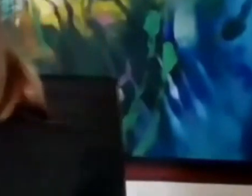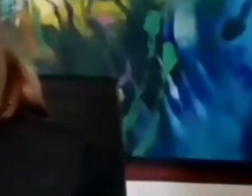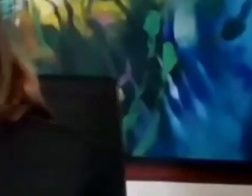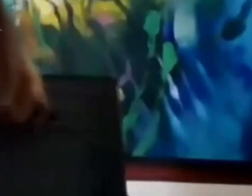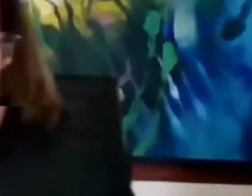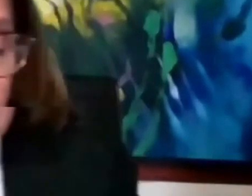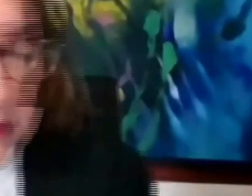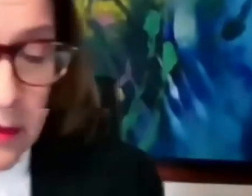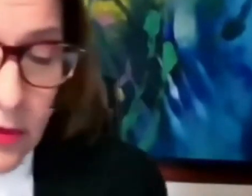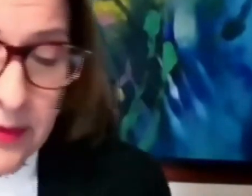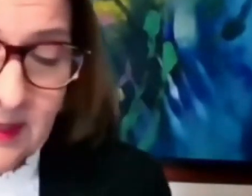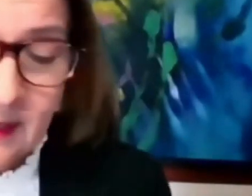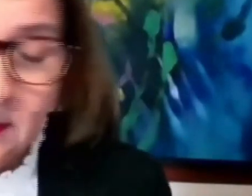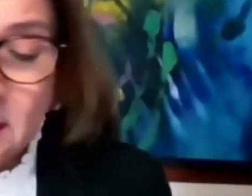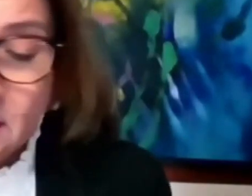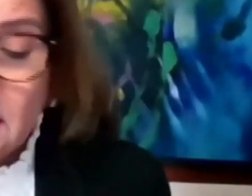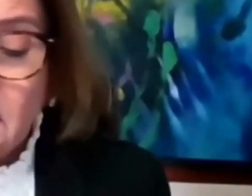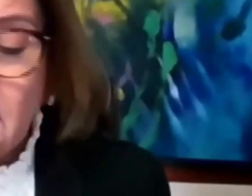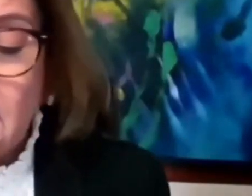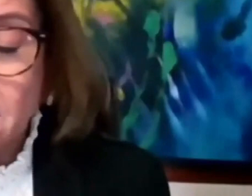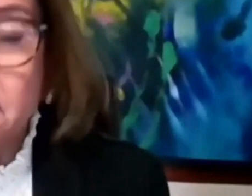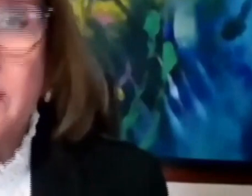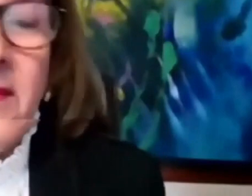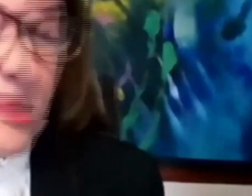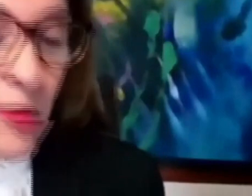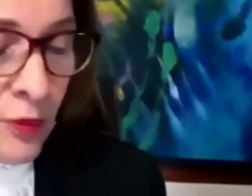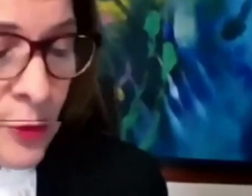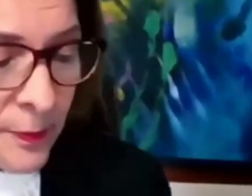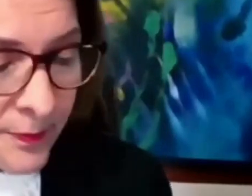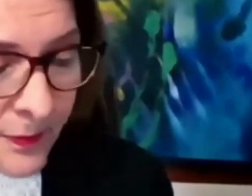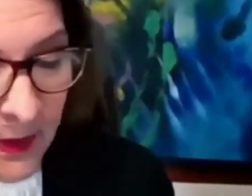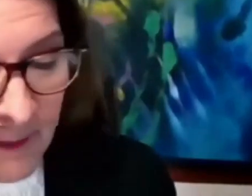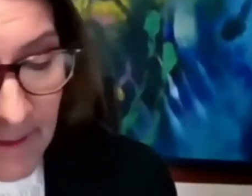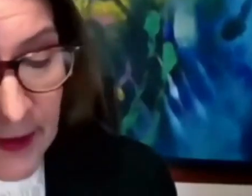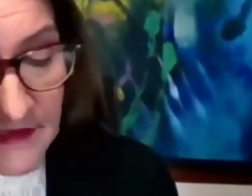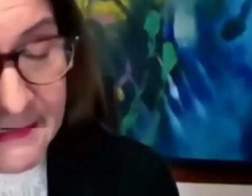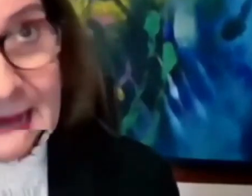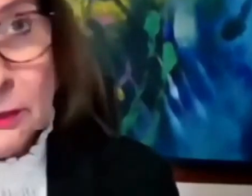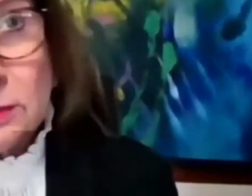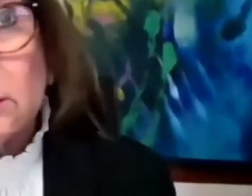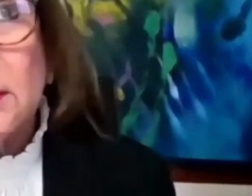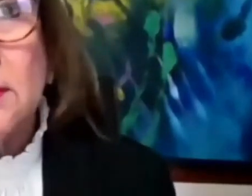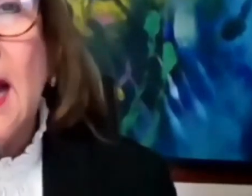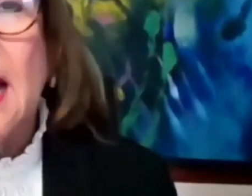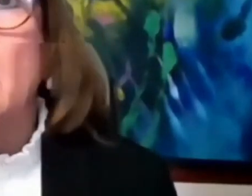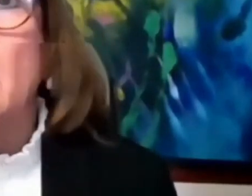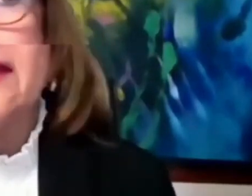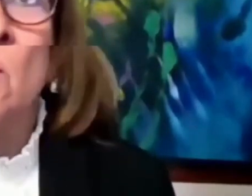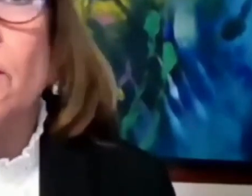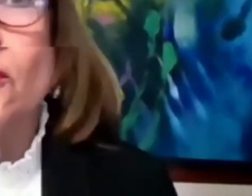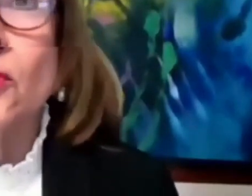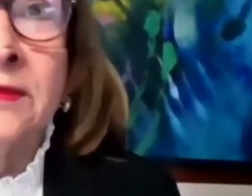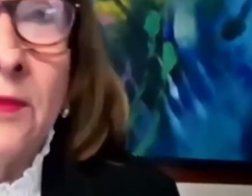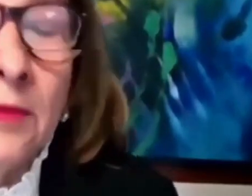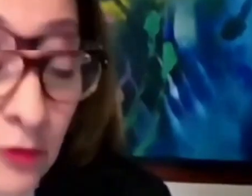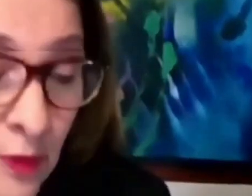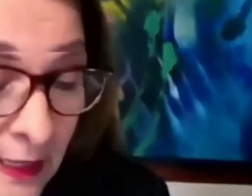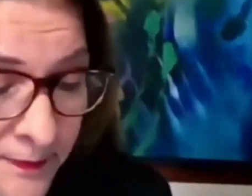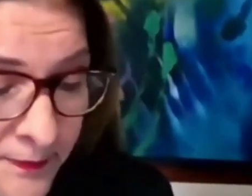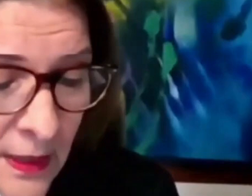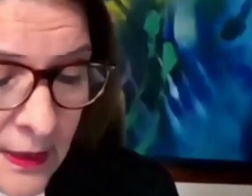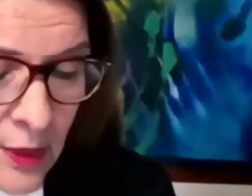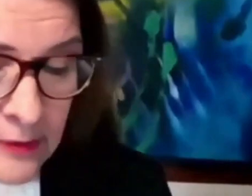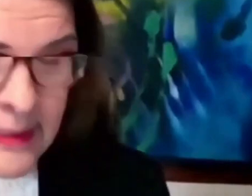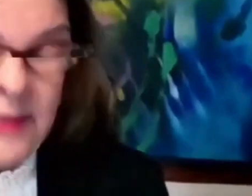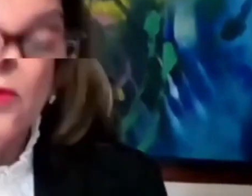manera más se está tratando de evitar la existencia de la corrupción. Pero es claro, y esto es un punto de vista muy personal,